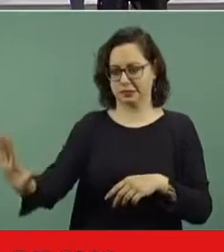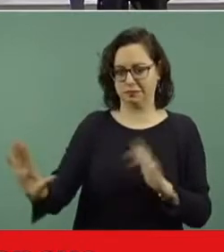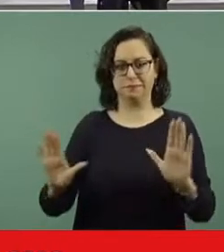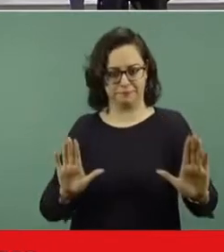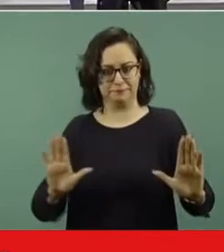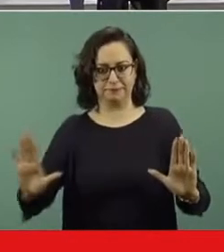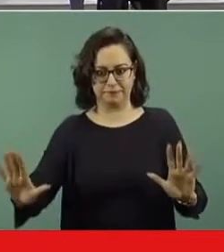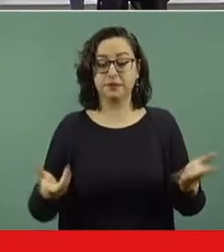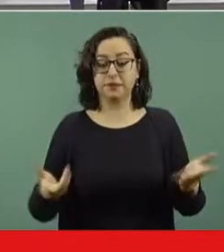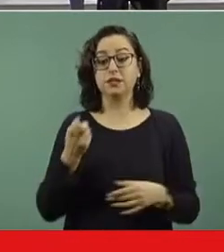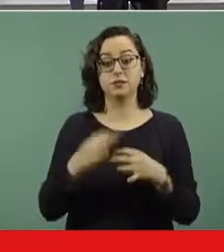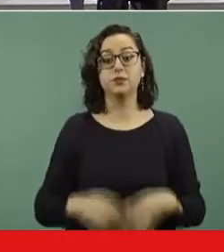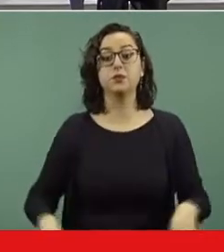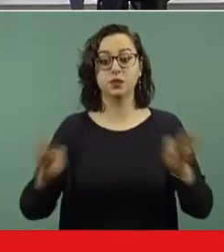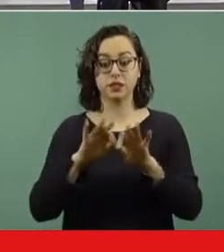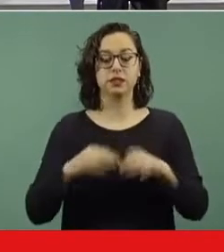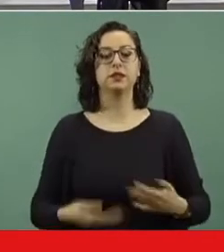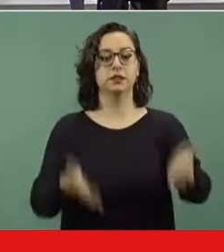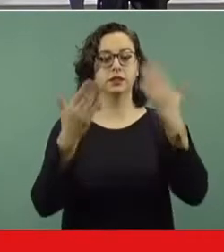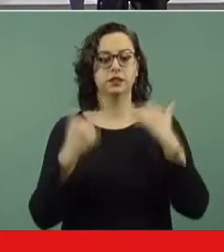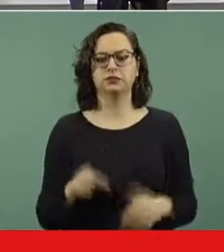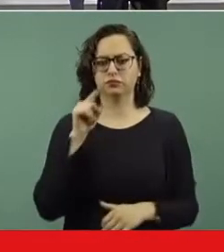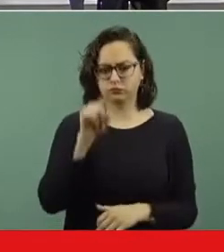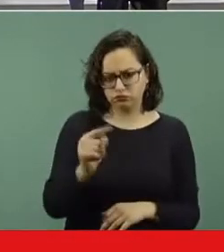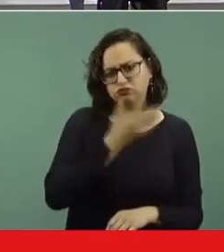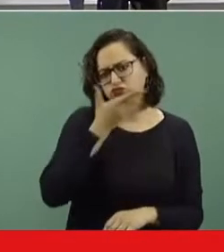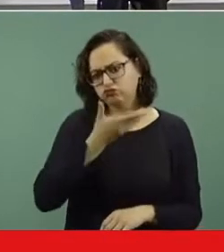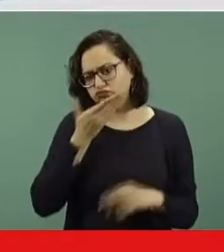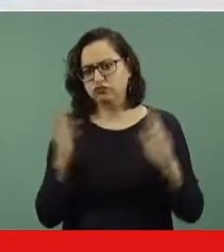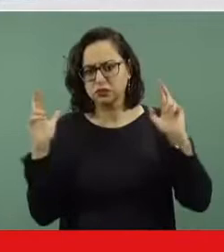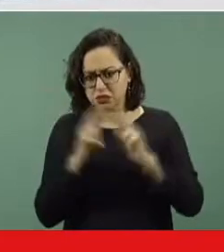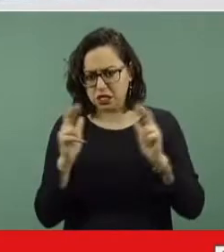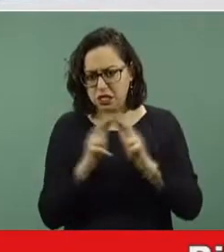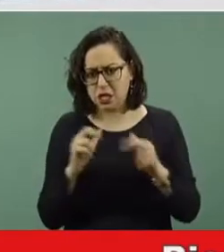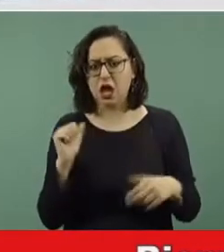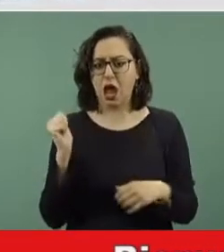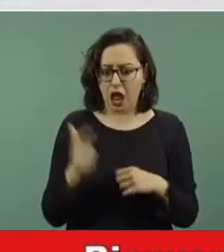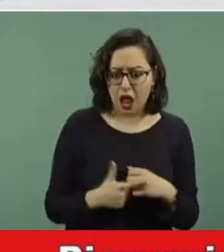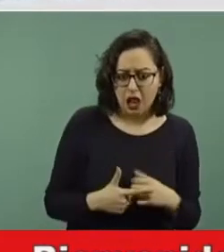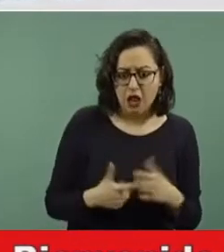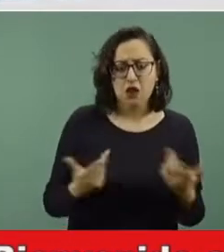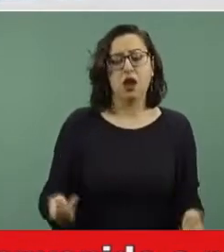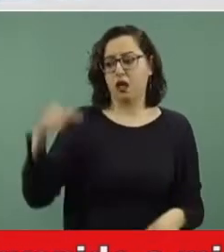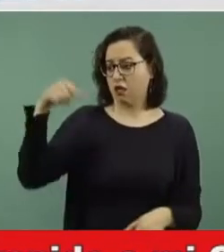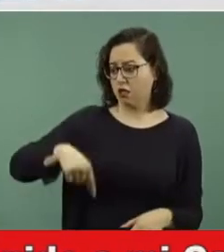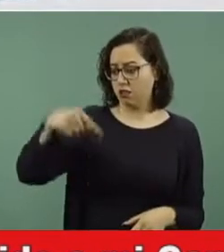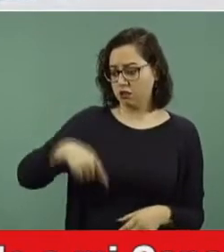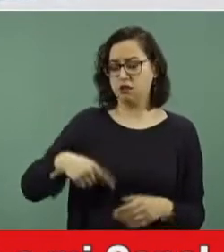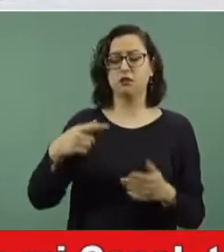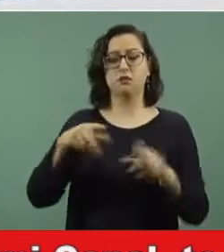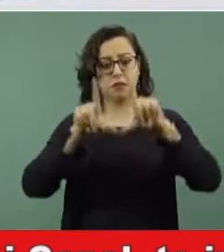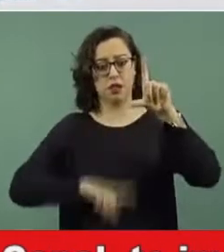Si participas en los eventos religiosos, hazlo desde casa. La Iglesia Católica en México ha tomado mucha